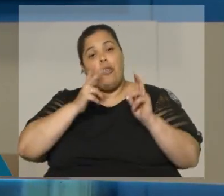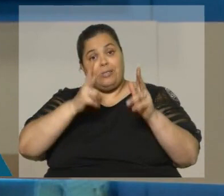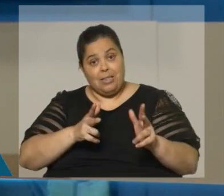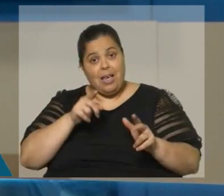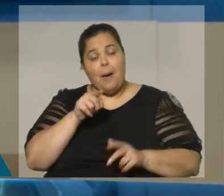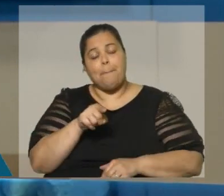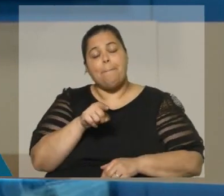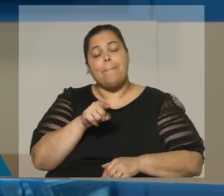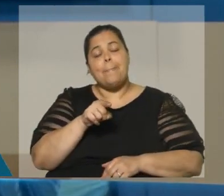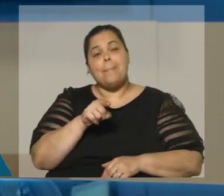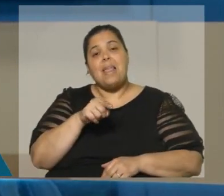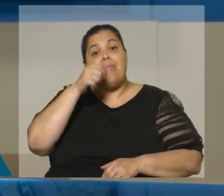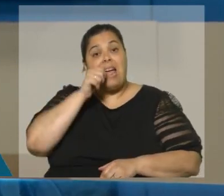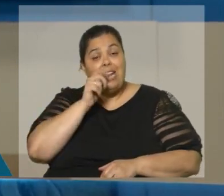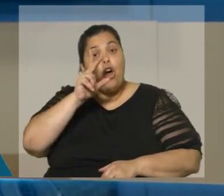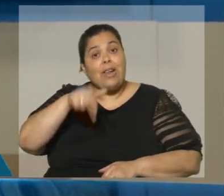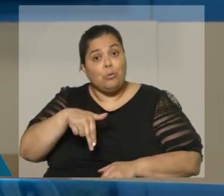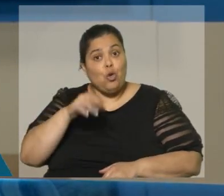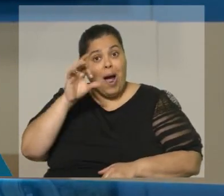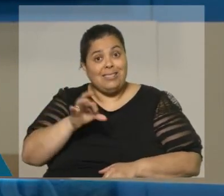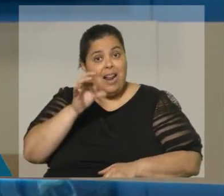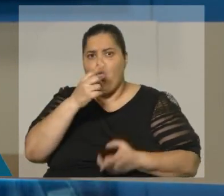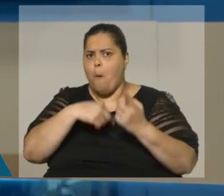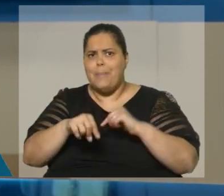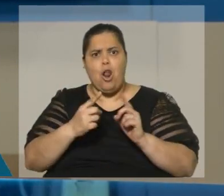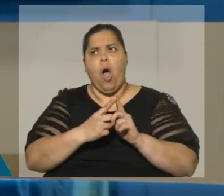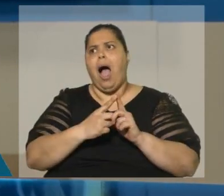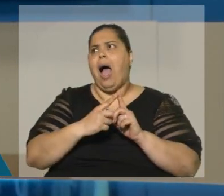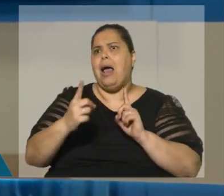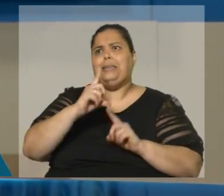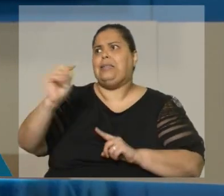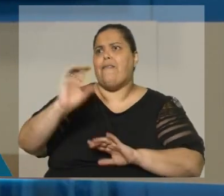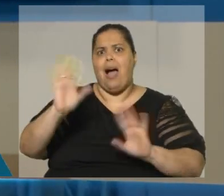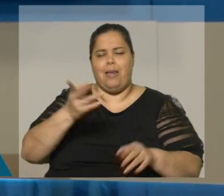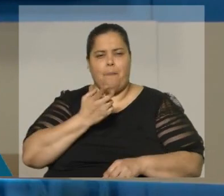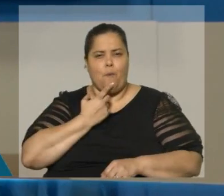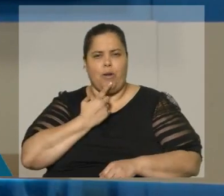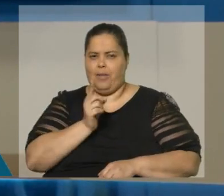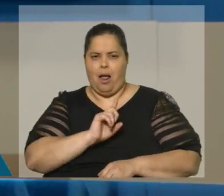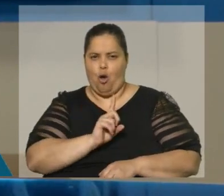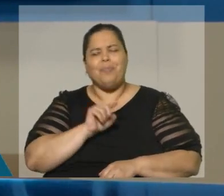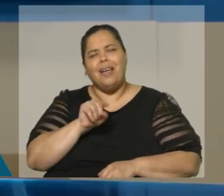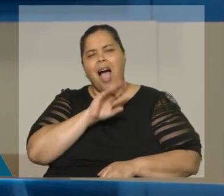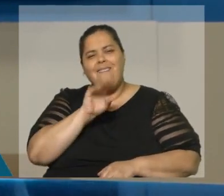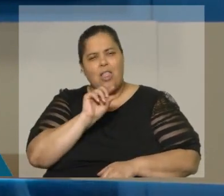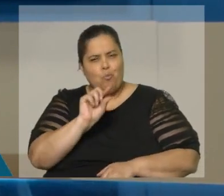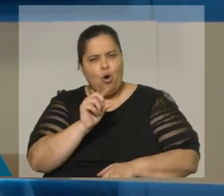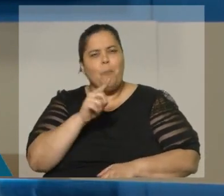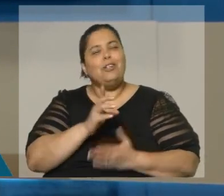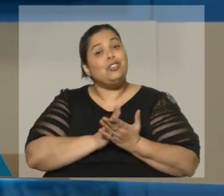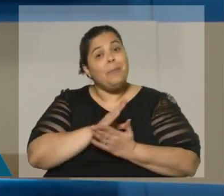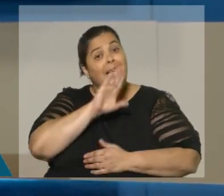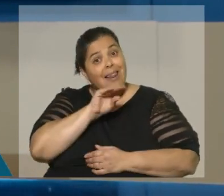Astori renunció al Senado, pero eso no lo aleja por completo de la política. Ha hablado poco últimamente, pero cada vez que ha hablado ha sido